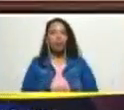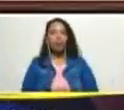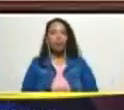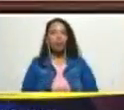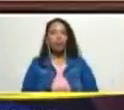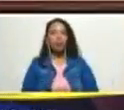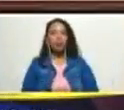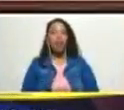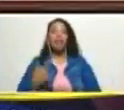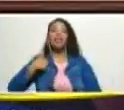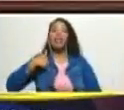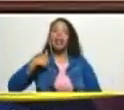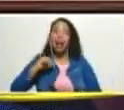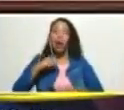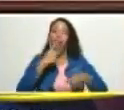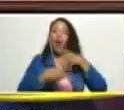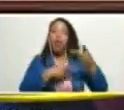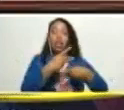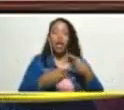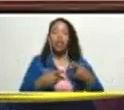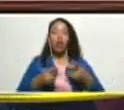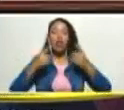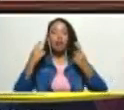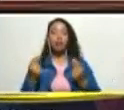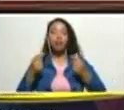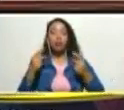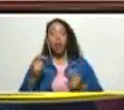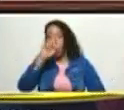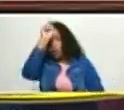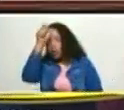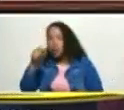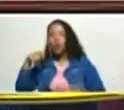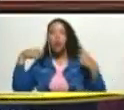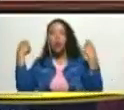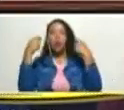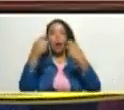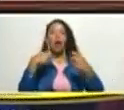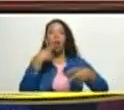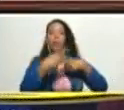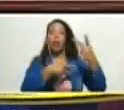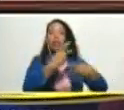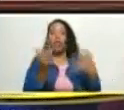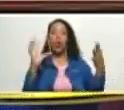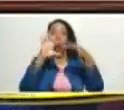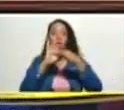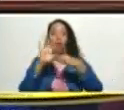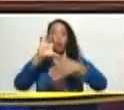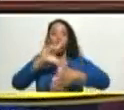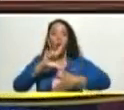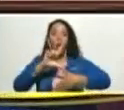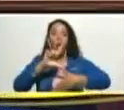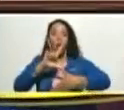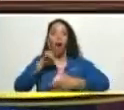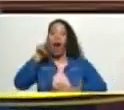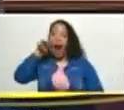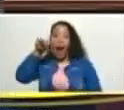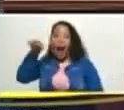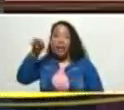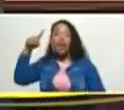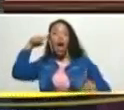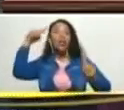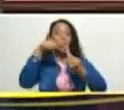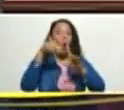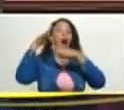detener los procesos de reivindicación popular detener los procesos de unión de América Latina y del Caribe ese es el objetivo